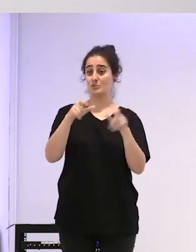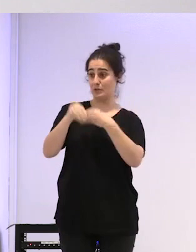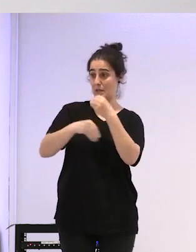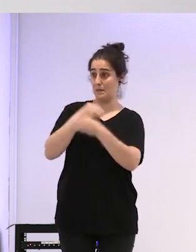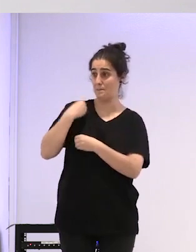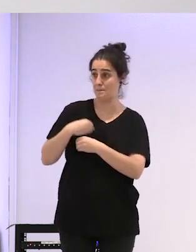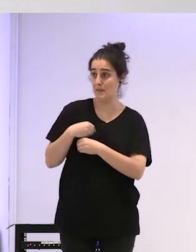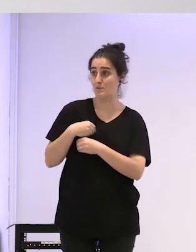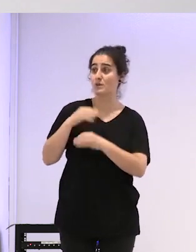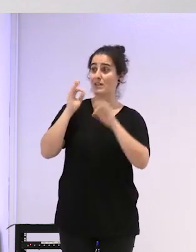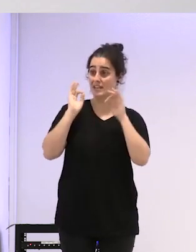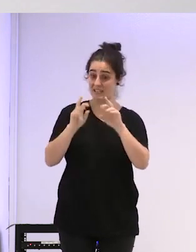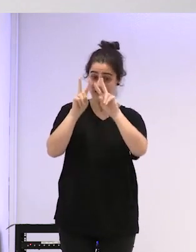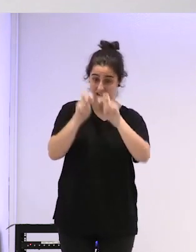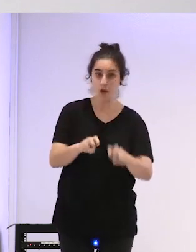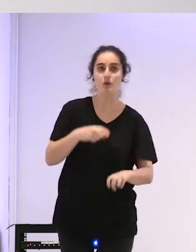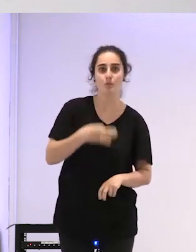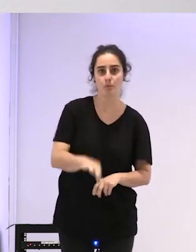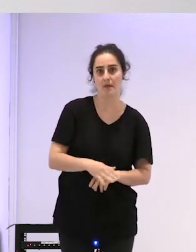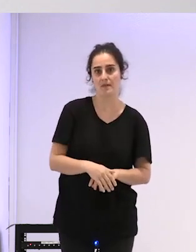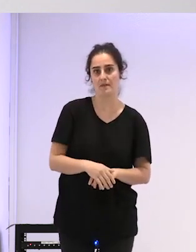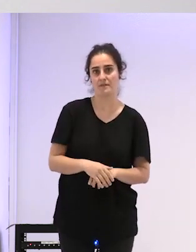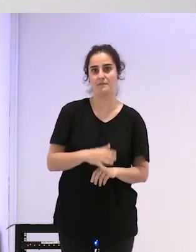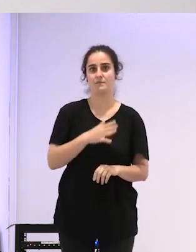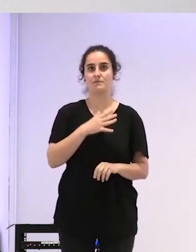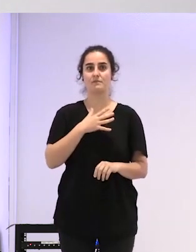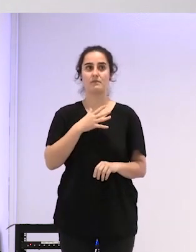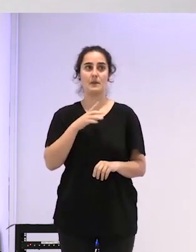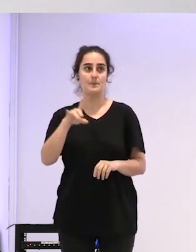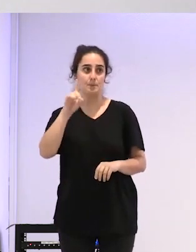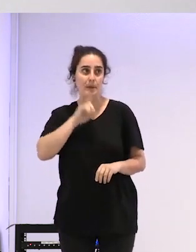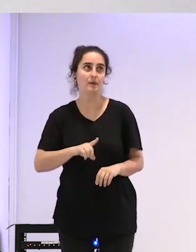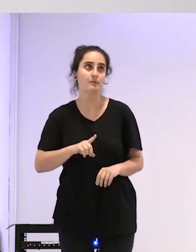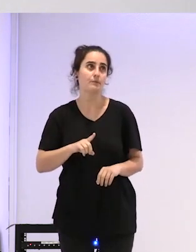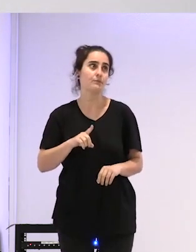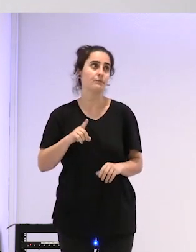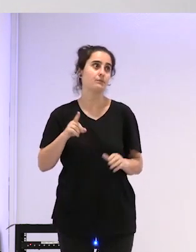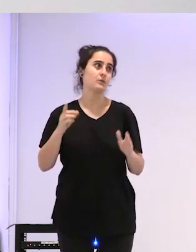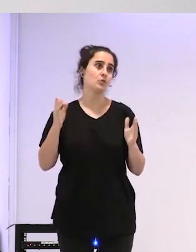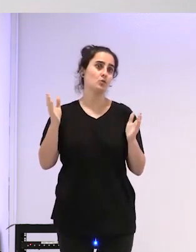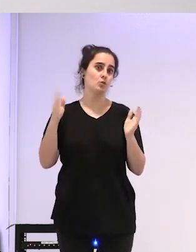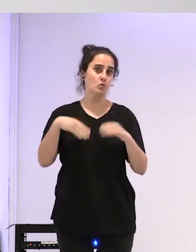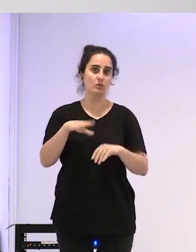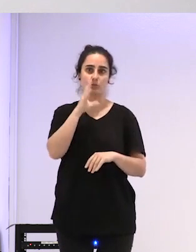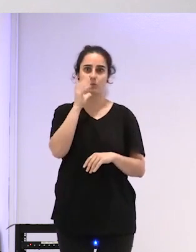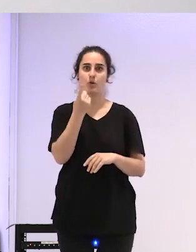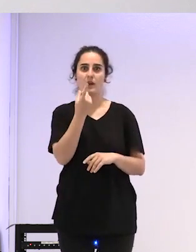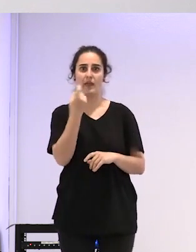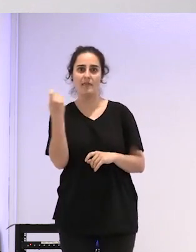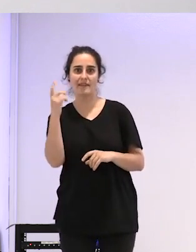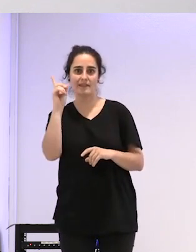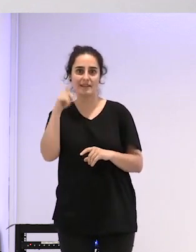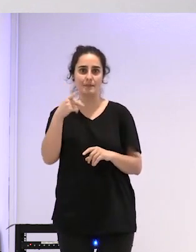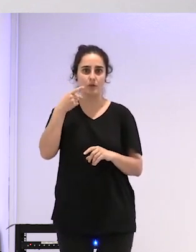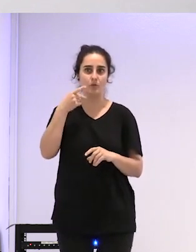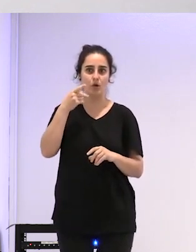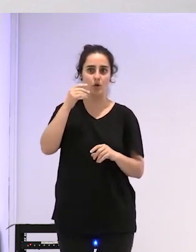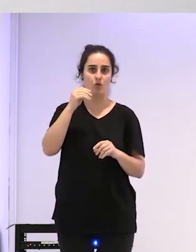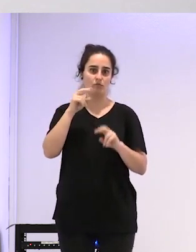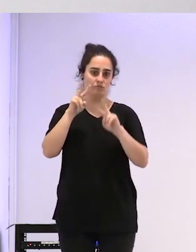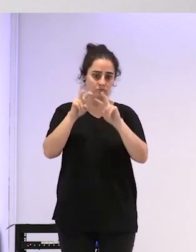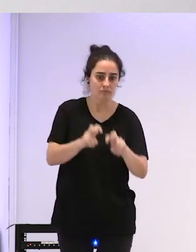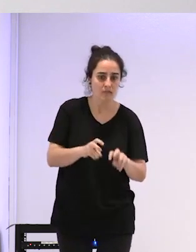poder analizar lo que pasa lo cual no está mal para ir teniendo conocimiento sobre estos tratamientos o los